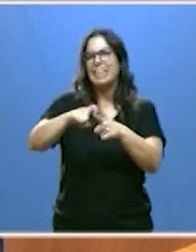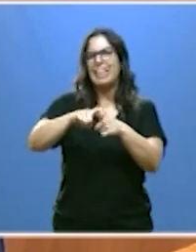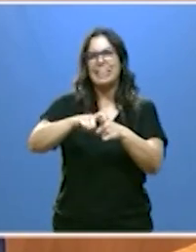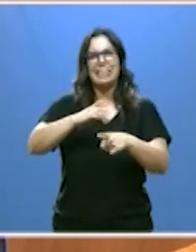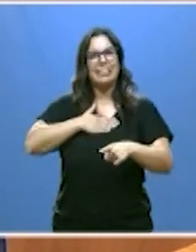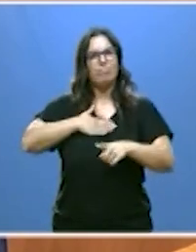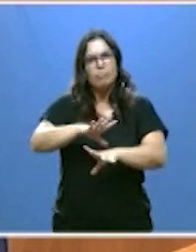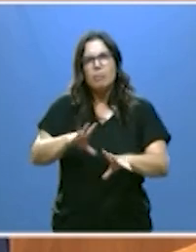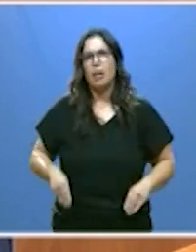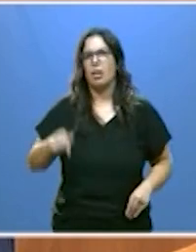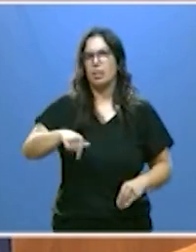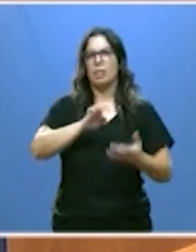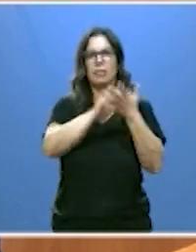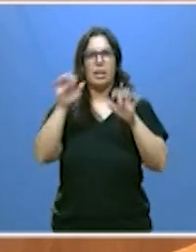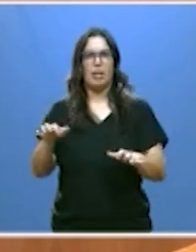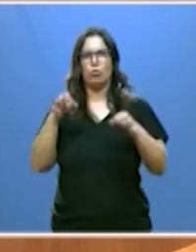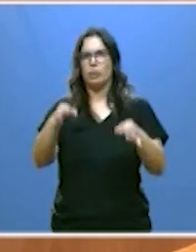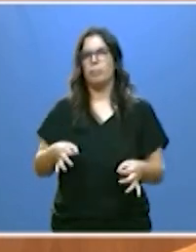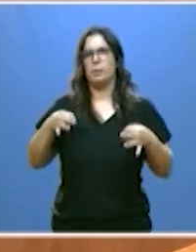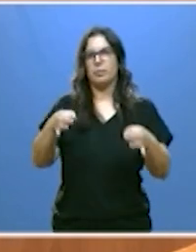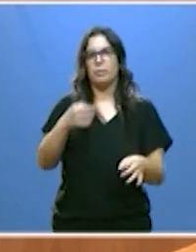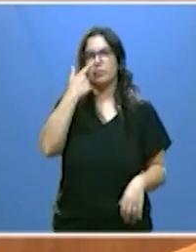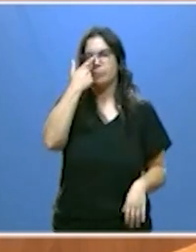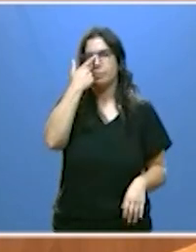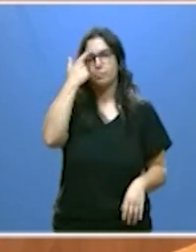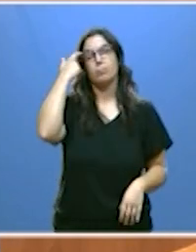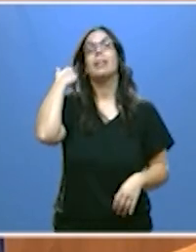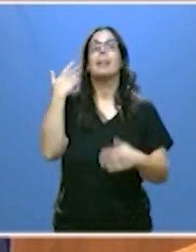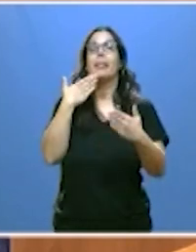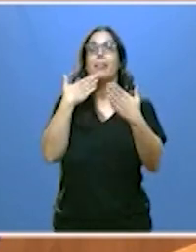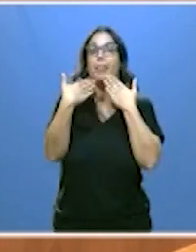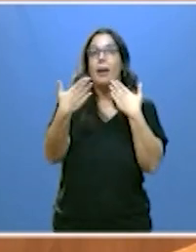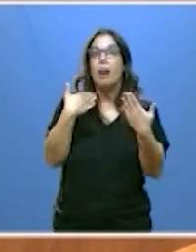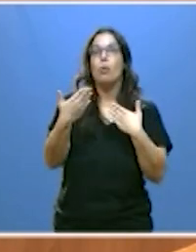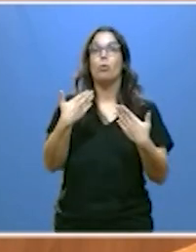asumida en Castilla y León en todas sus facetas. Un diálogo...